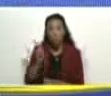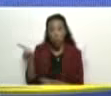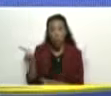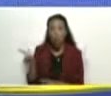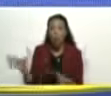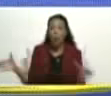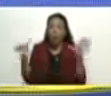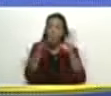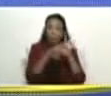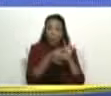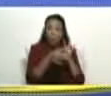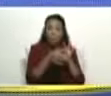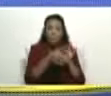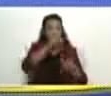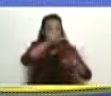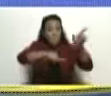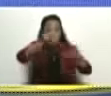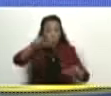combinar con fuerza